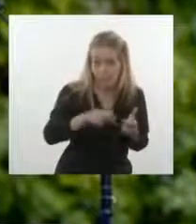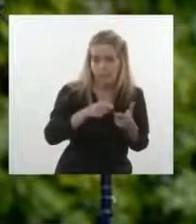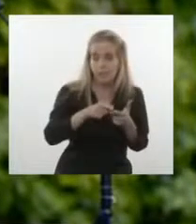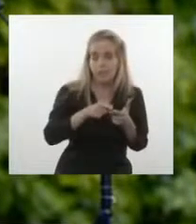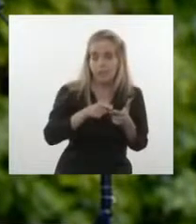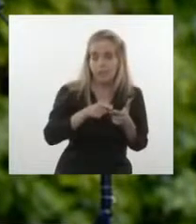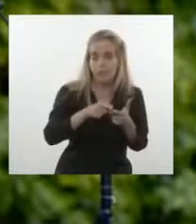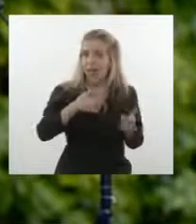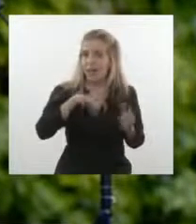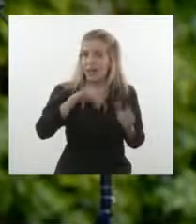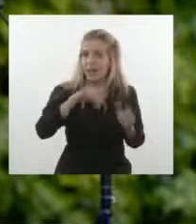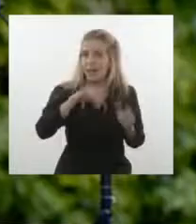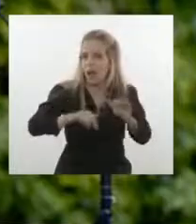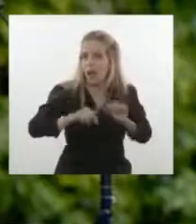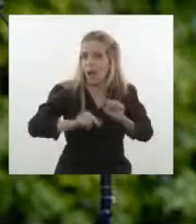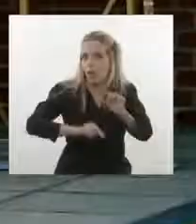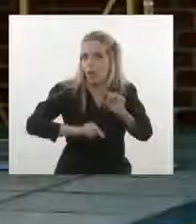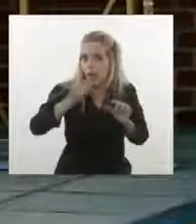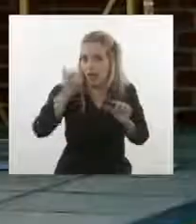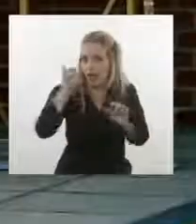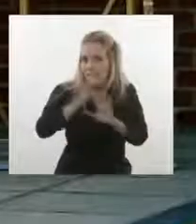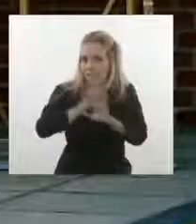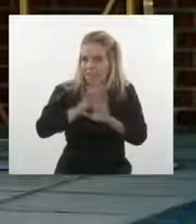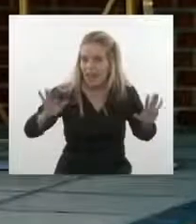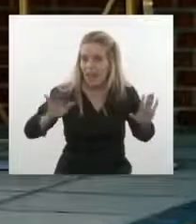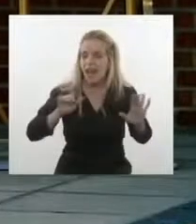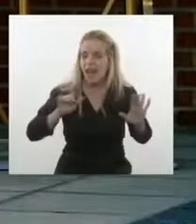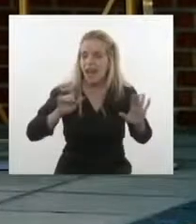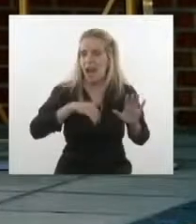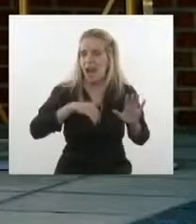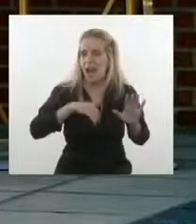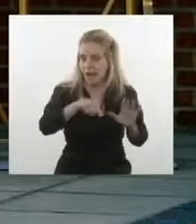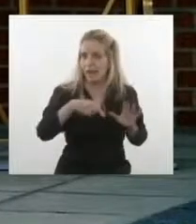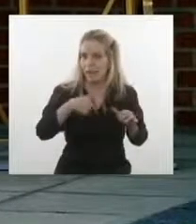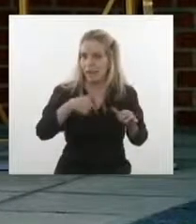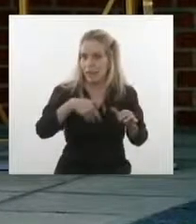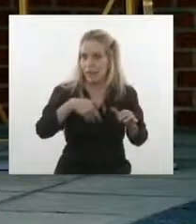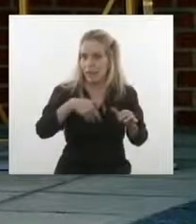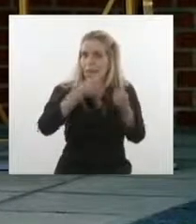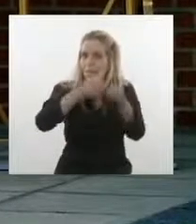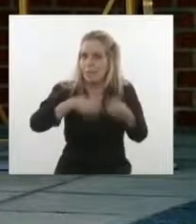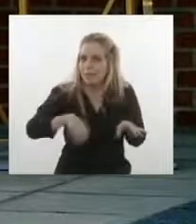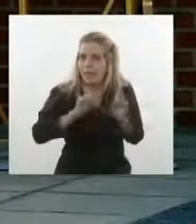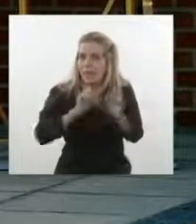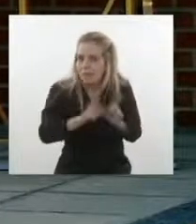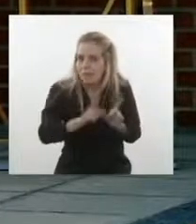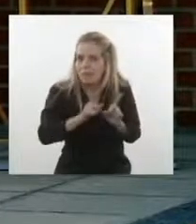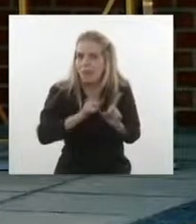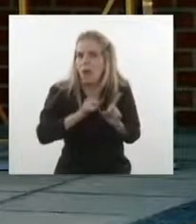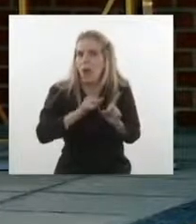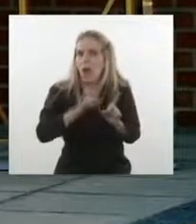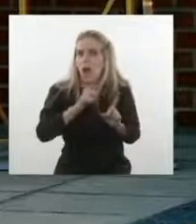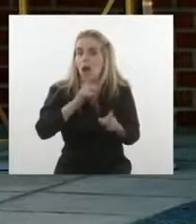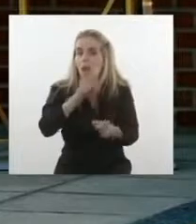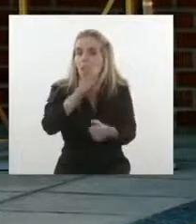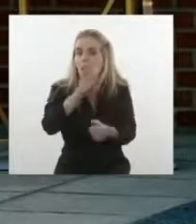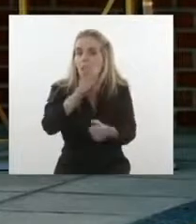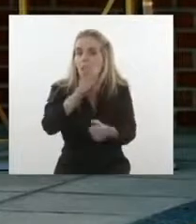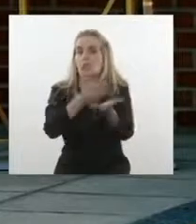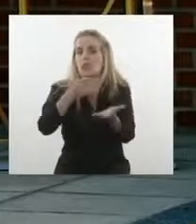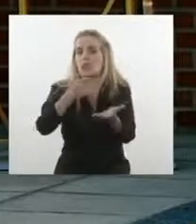está ya en condiciones de empezar a producir la vacuna Sputnik